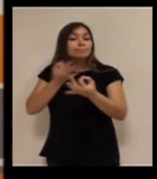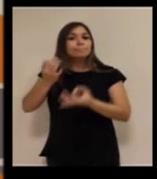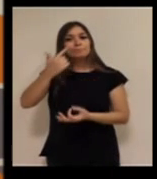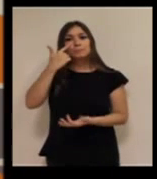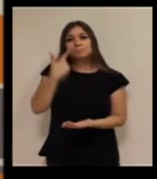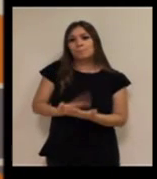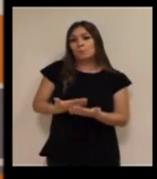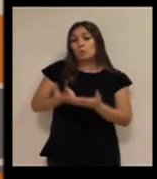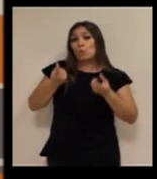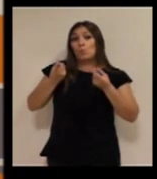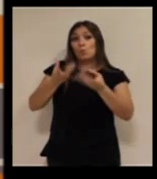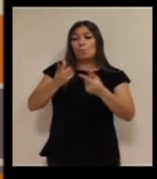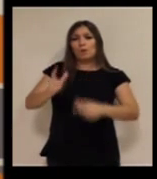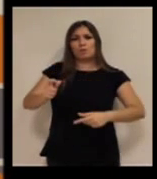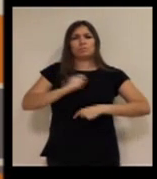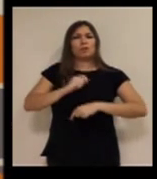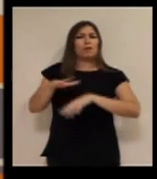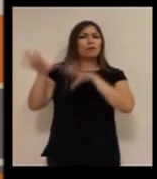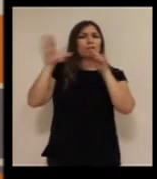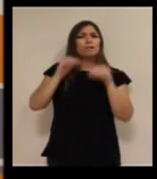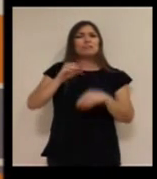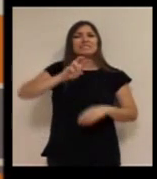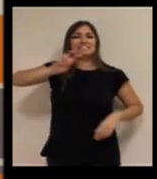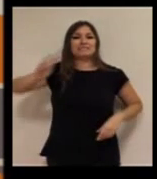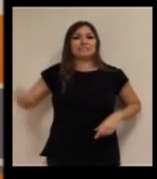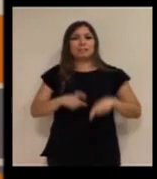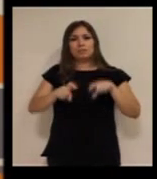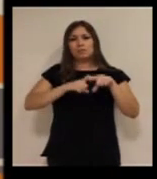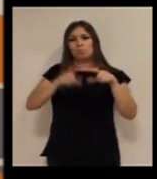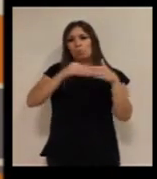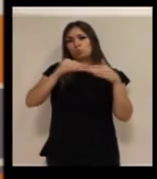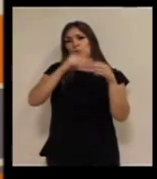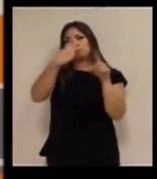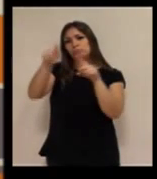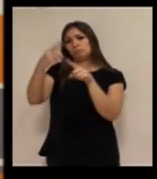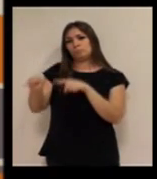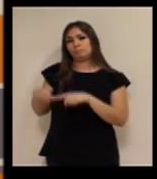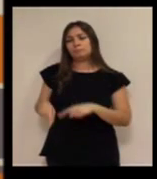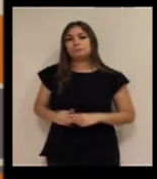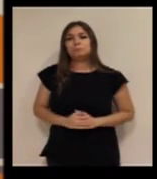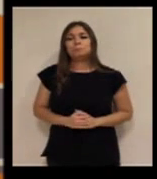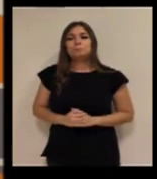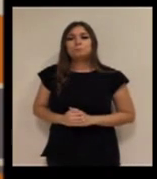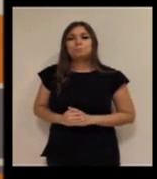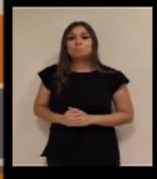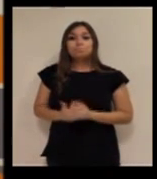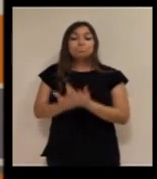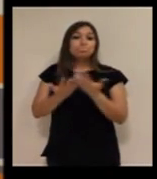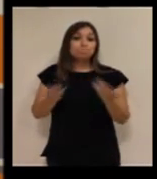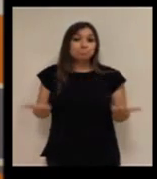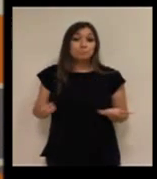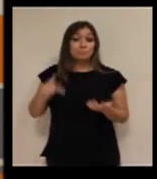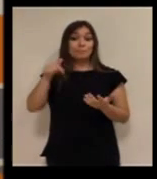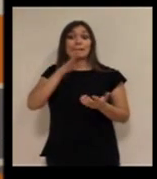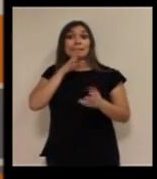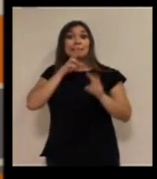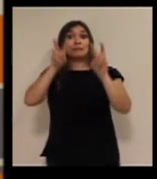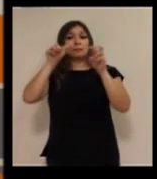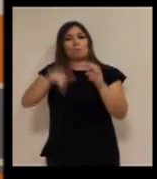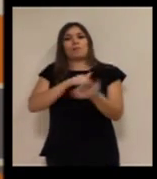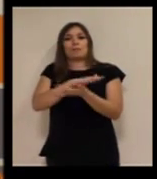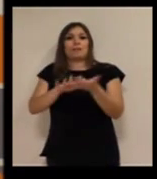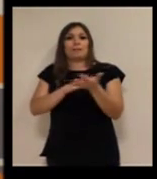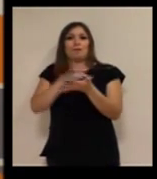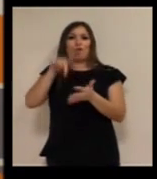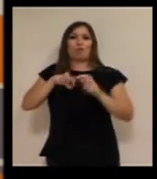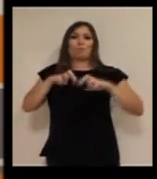cifras en las que nos dan a entender que hay una diversidad de usuarios, ¿no? Y bueno, sobre esto vamos a hablar